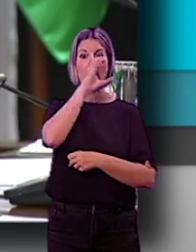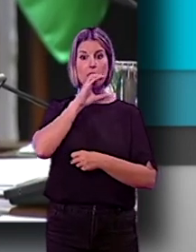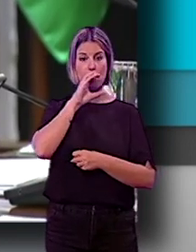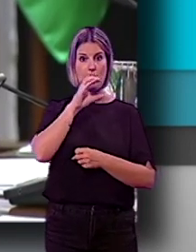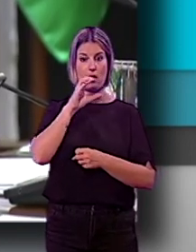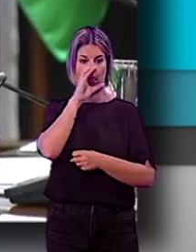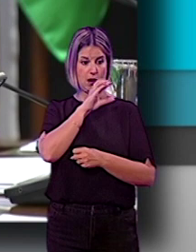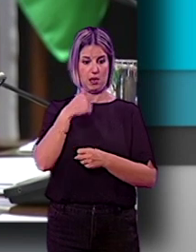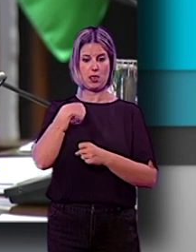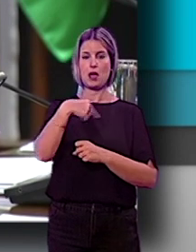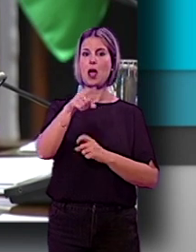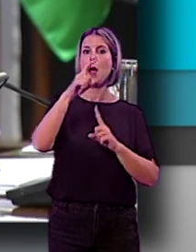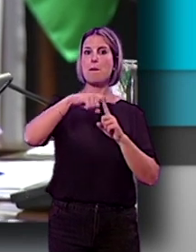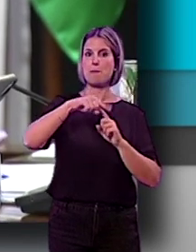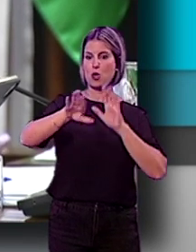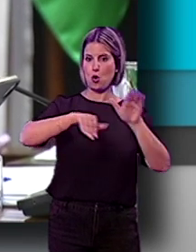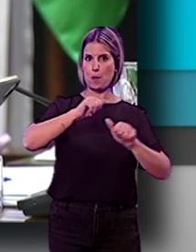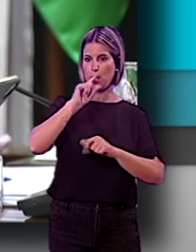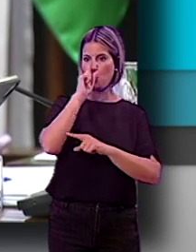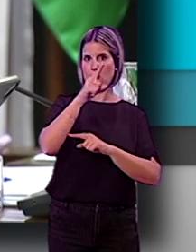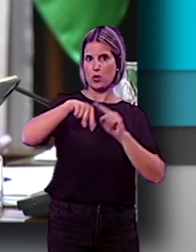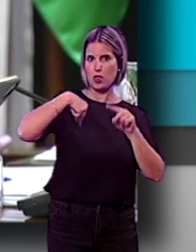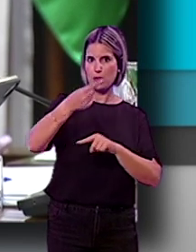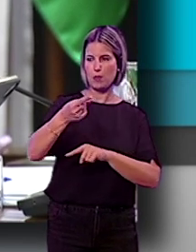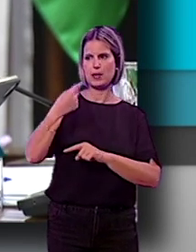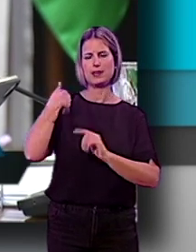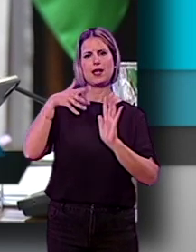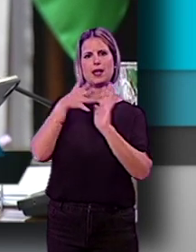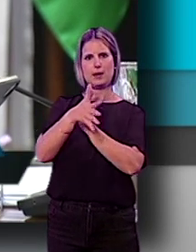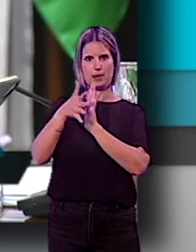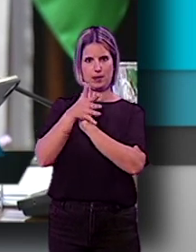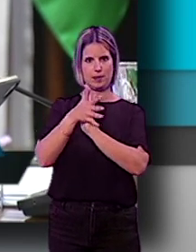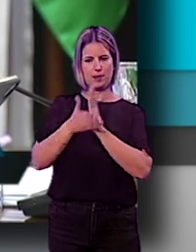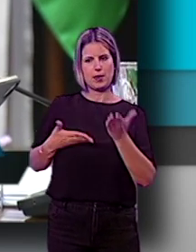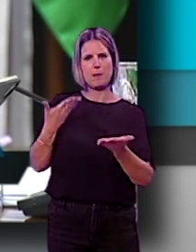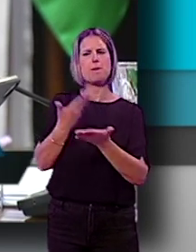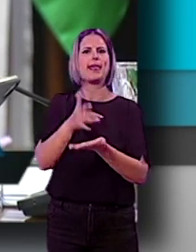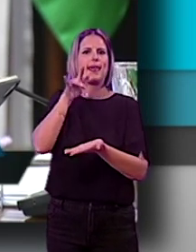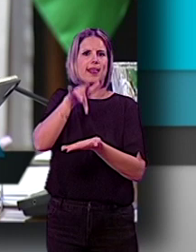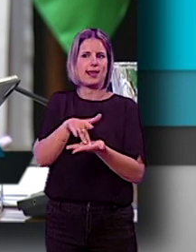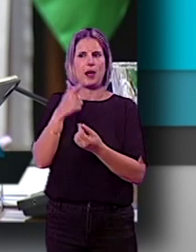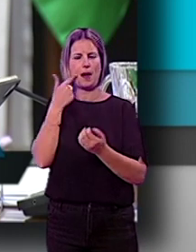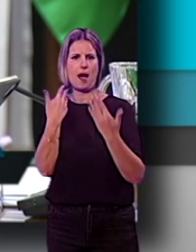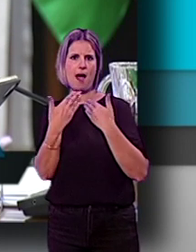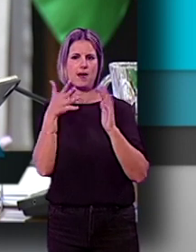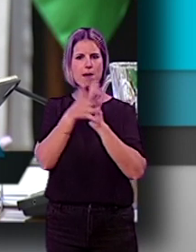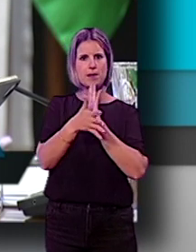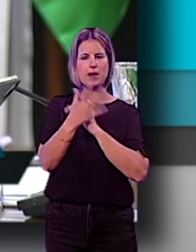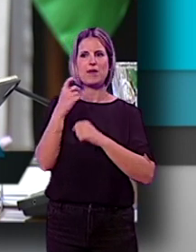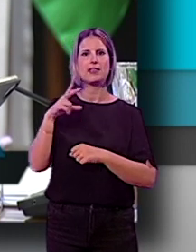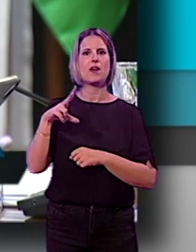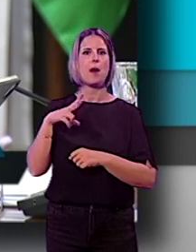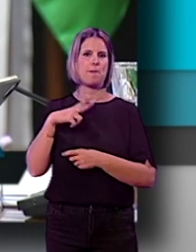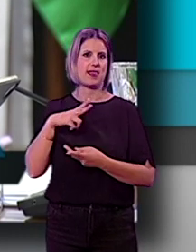convocado en el mes de mayo, un año después de su mandato, como usted y yo le expliqué, y le pedí cita para hablar y explicarle que estaban pendientes.